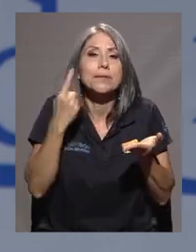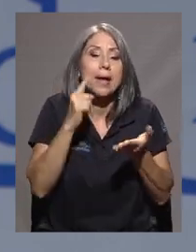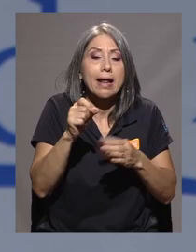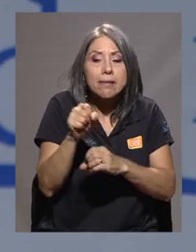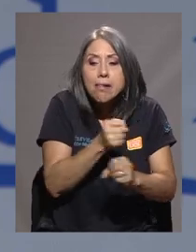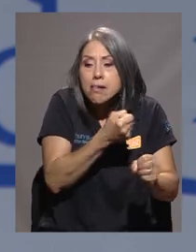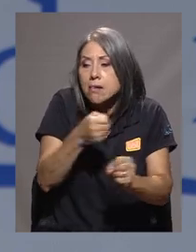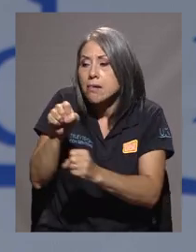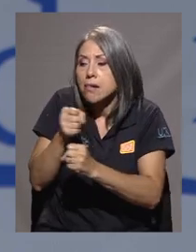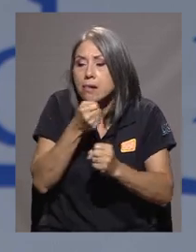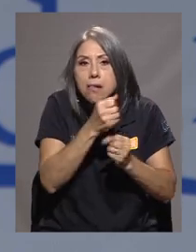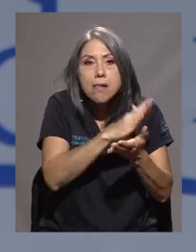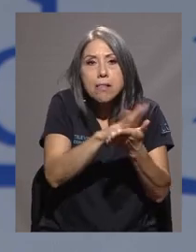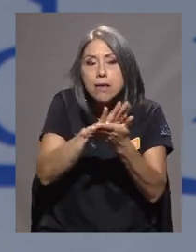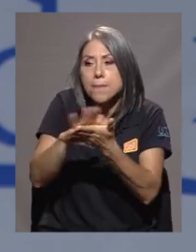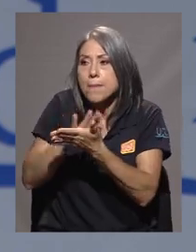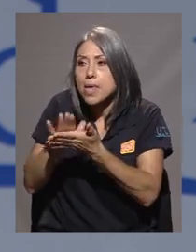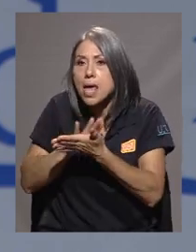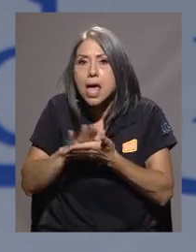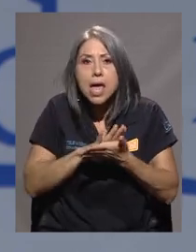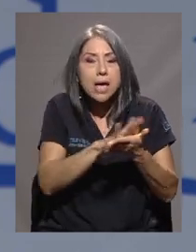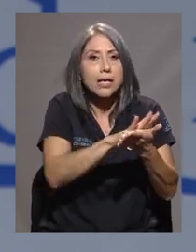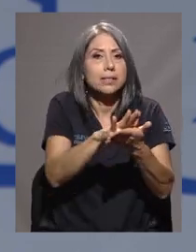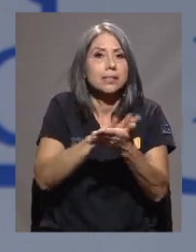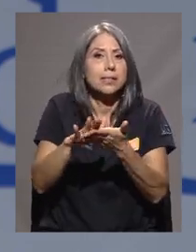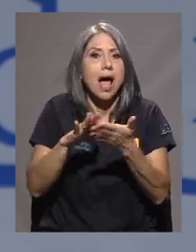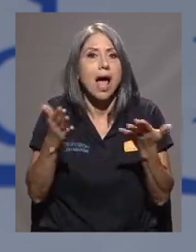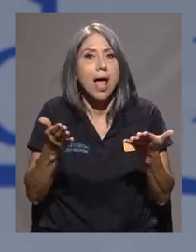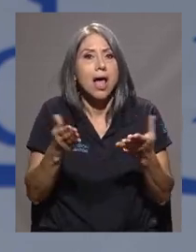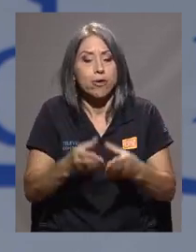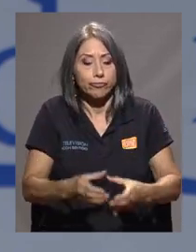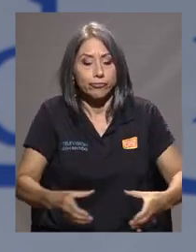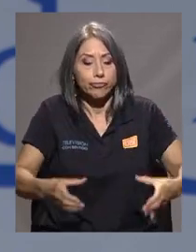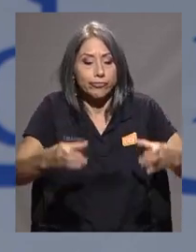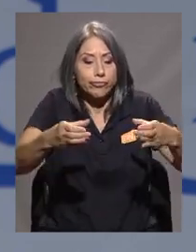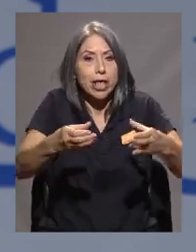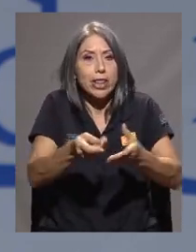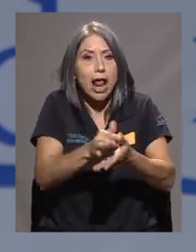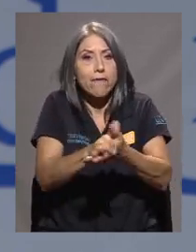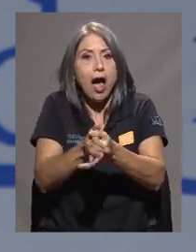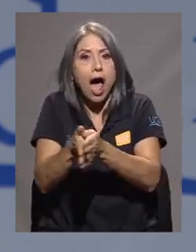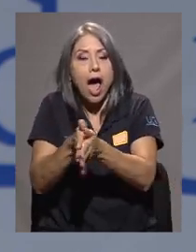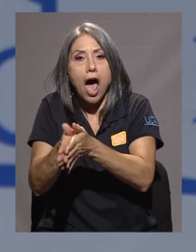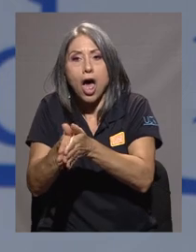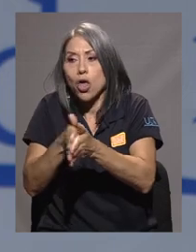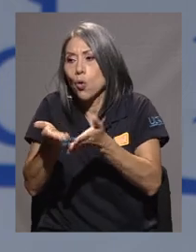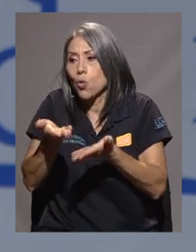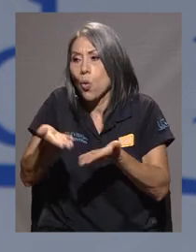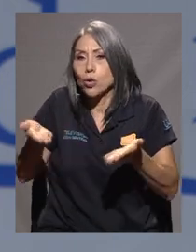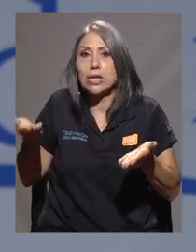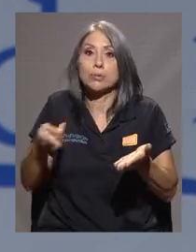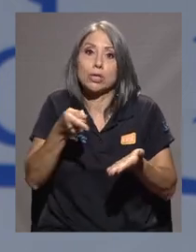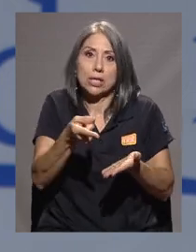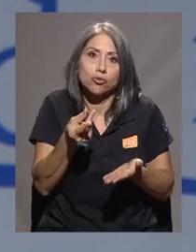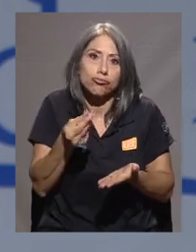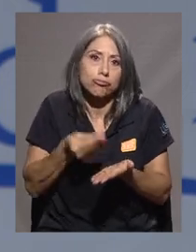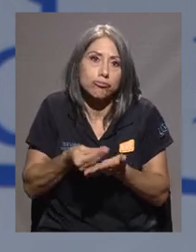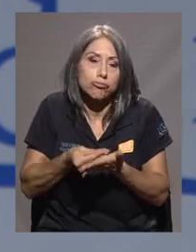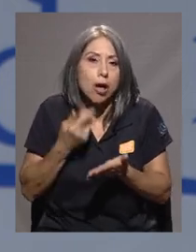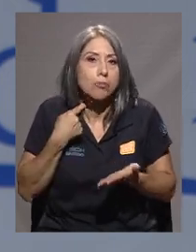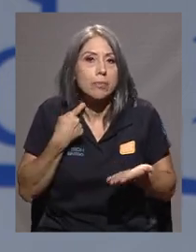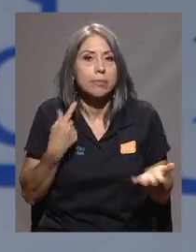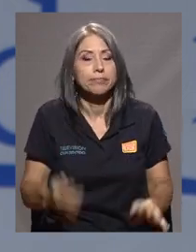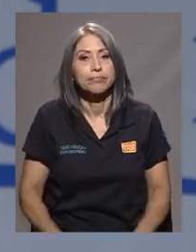productos de sistemas de lavado para los edificios y todo esto, pues tiene claramente un costo